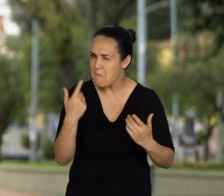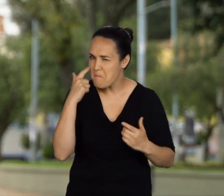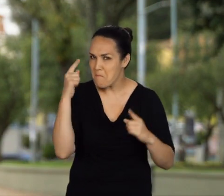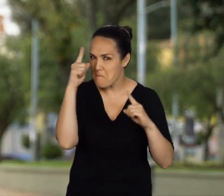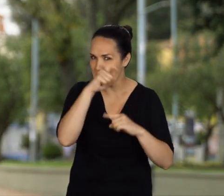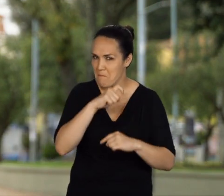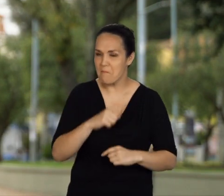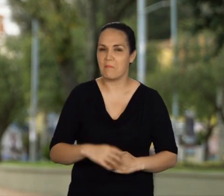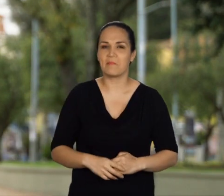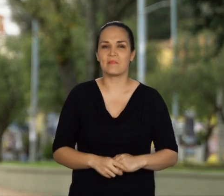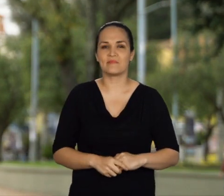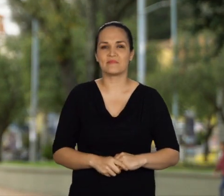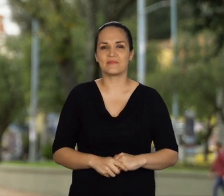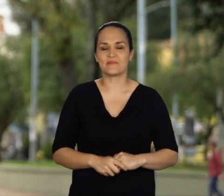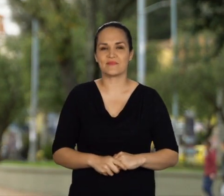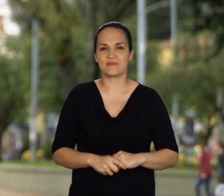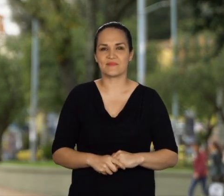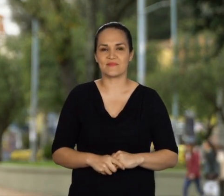especialistas?